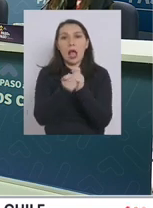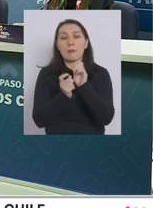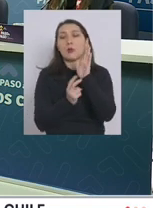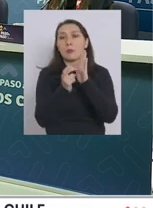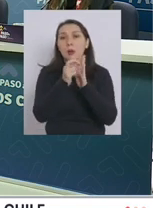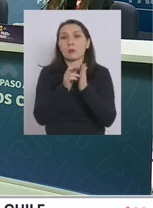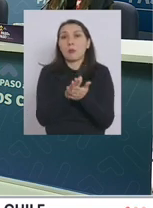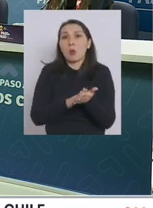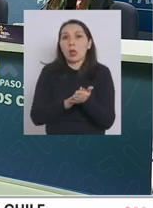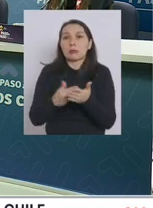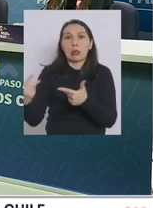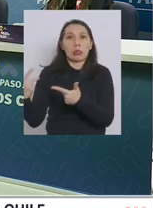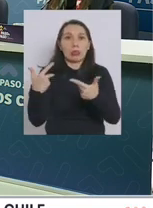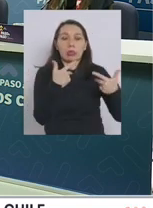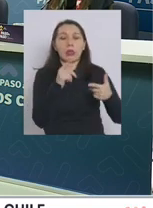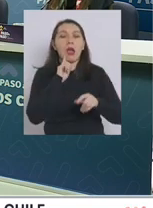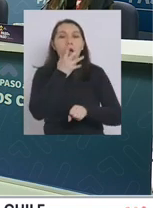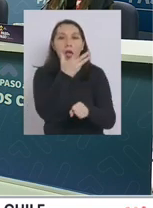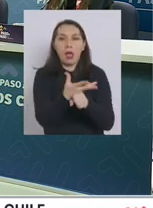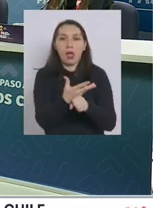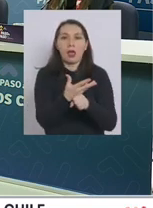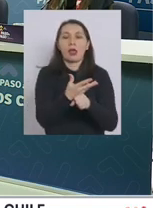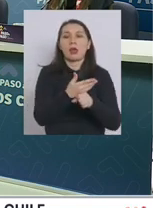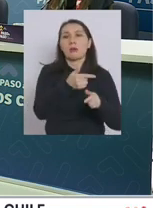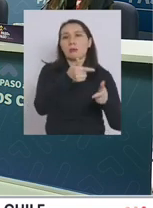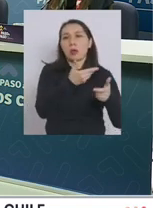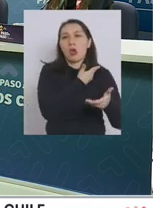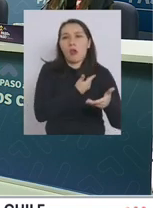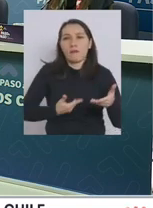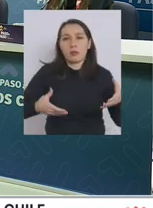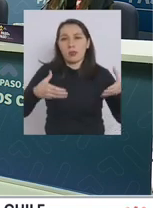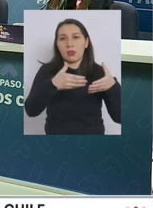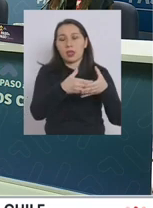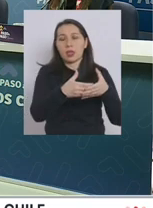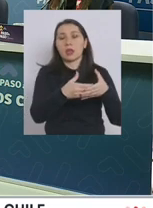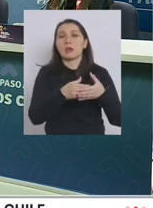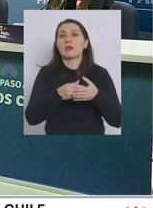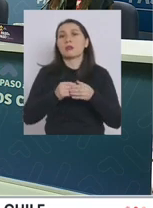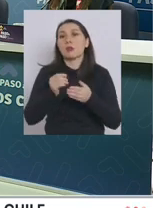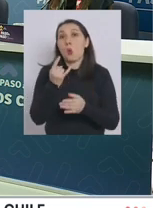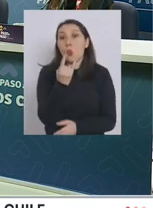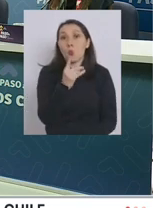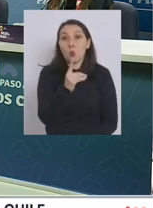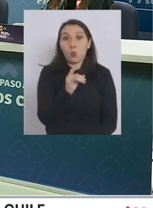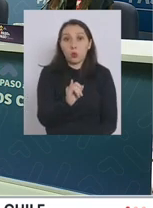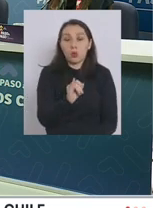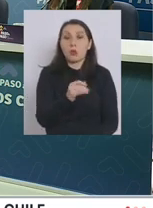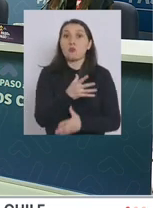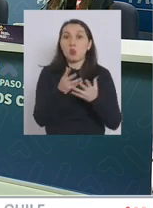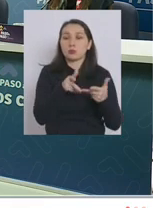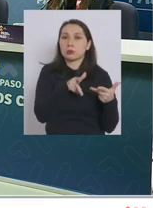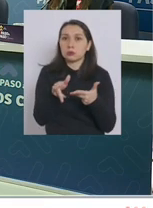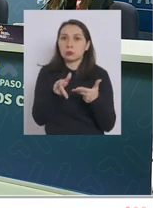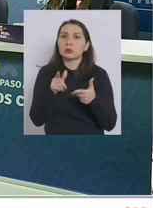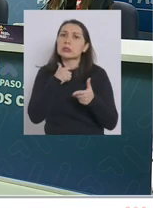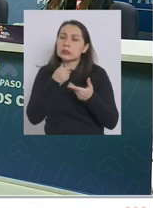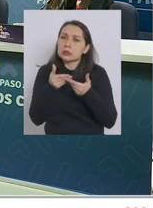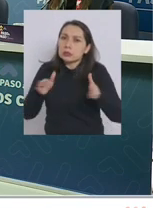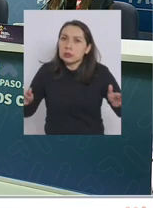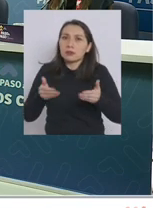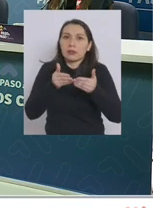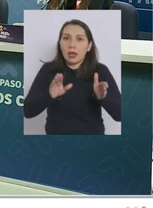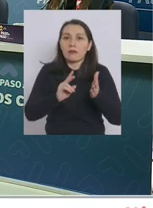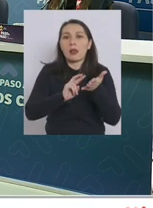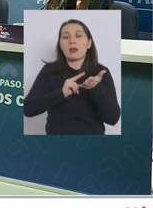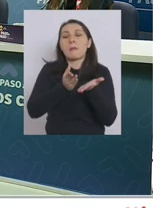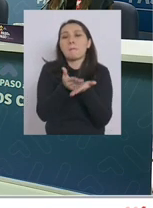a raíz por ejemplo de las presiones que han venido de los partidos de gobierno particularmente de la UDI que hizo bastantes presiones para tener aperturas en